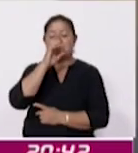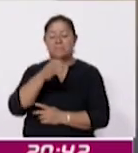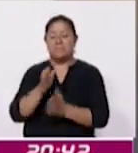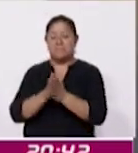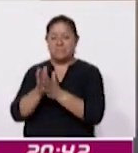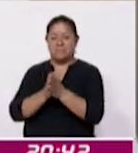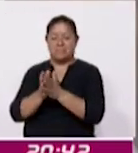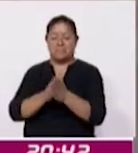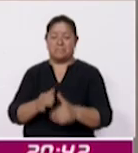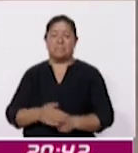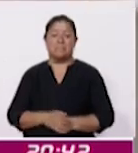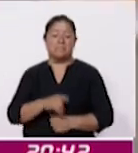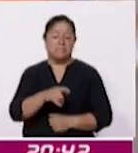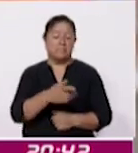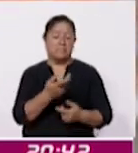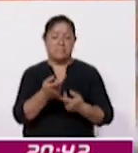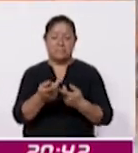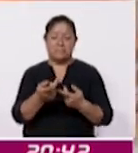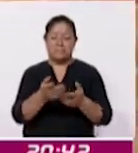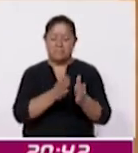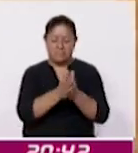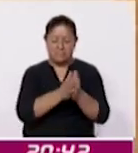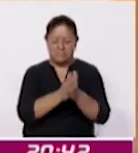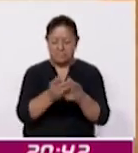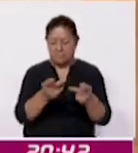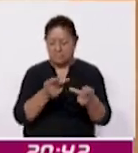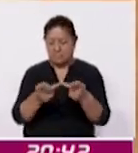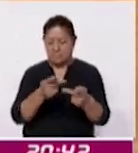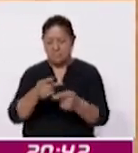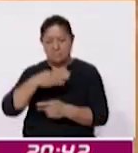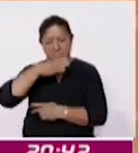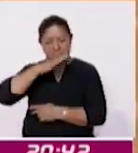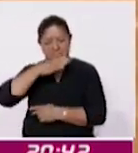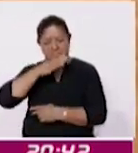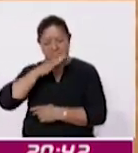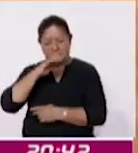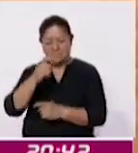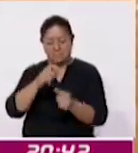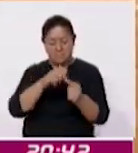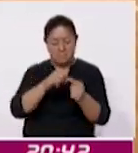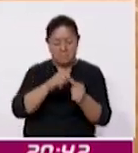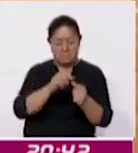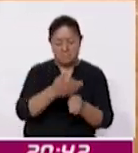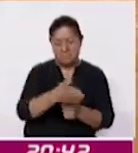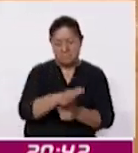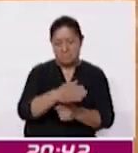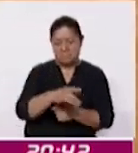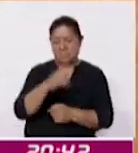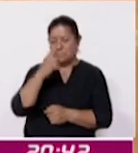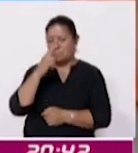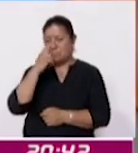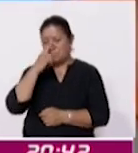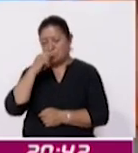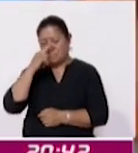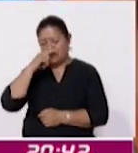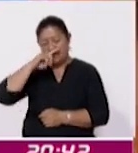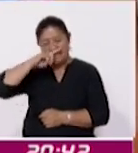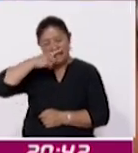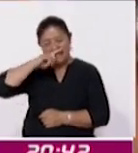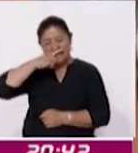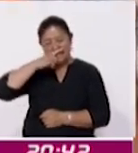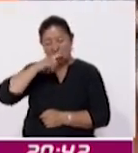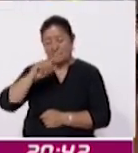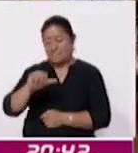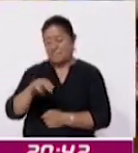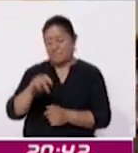la bebida se prepara con cacao maíz cacahuacintle haba tostada canela anís y piloncillo se bate y se